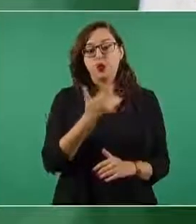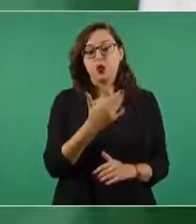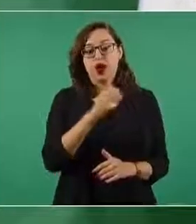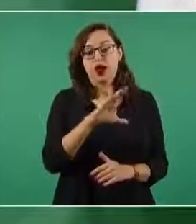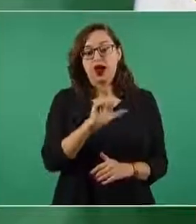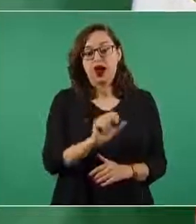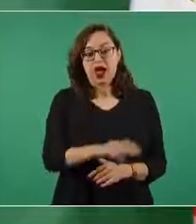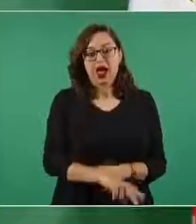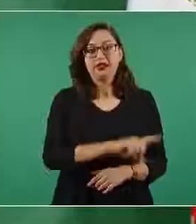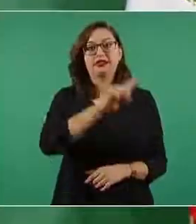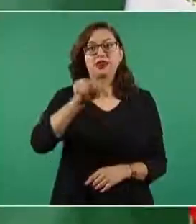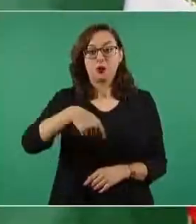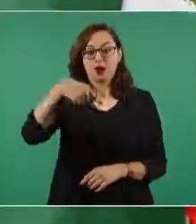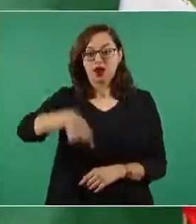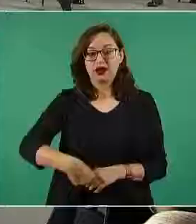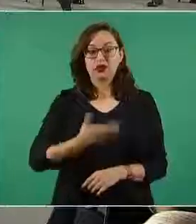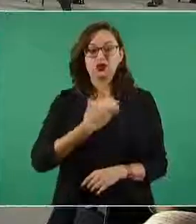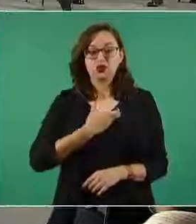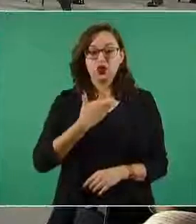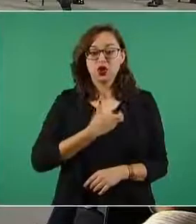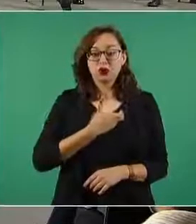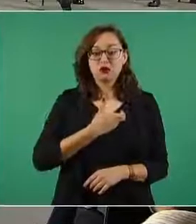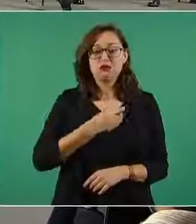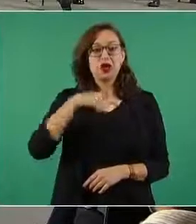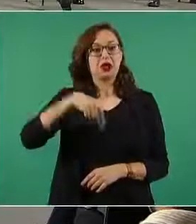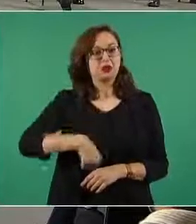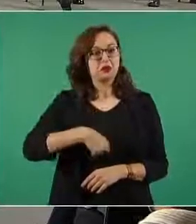al Templo Mayor y de aquí salen